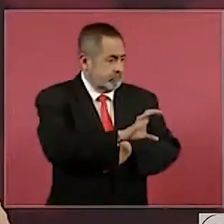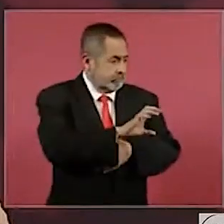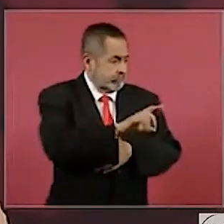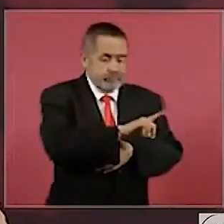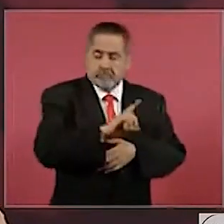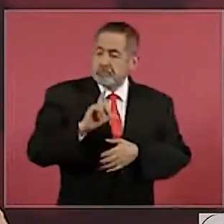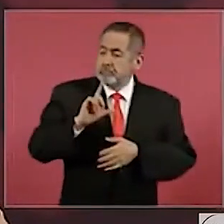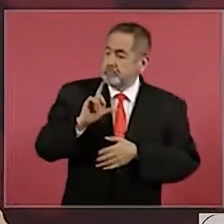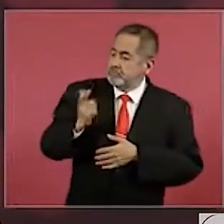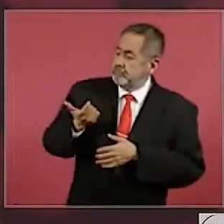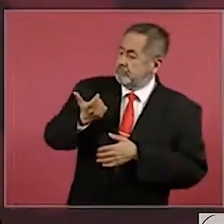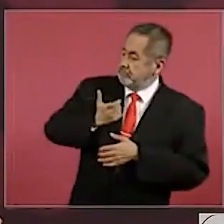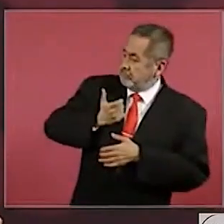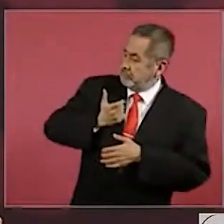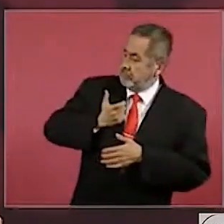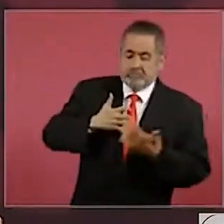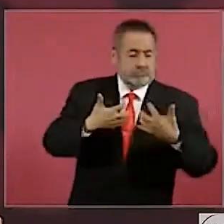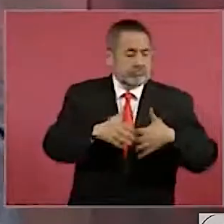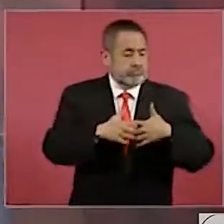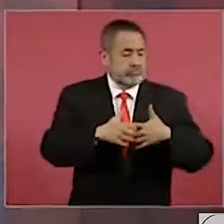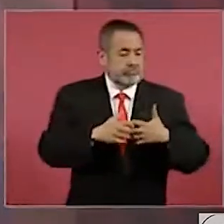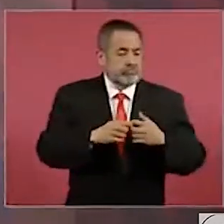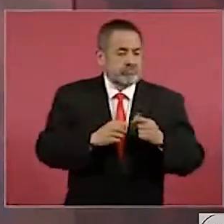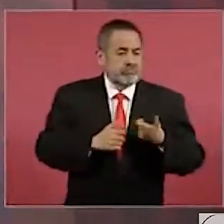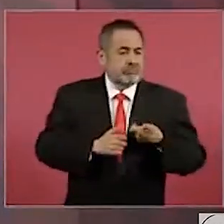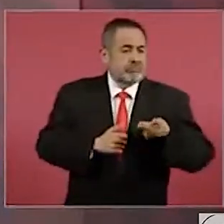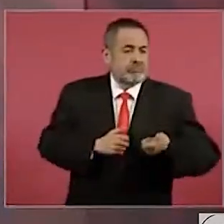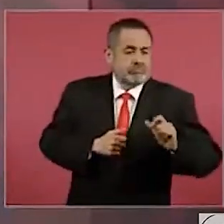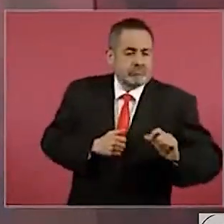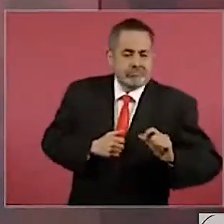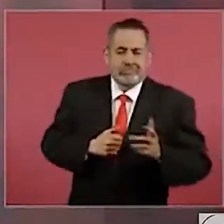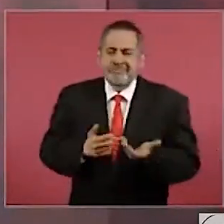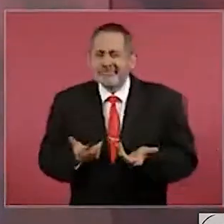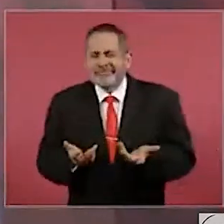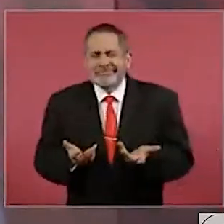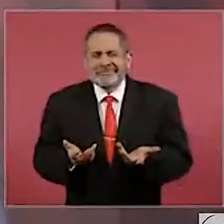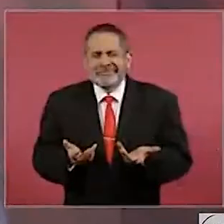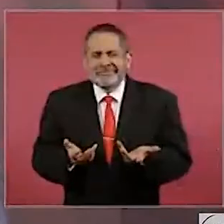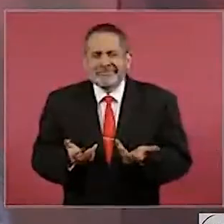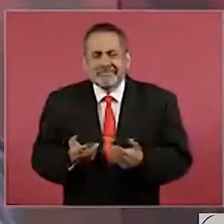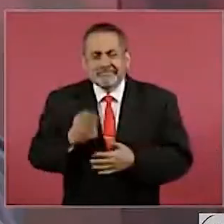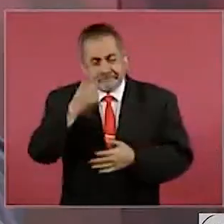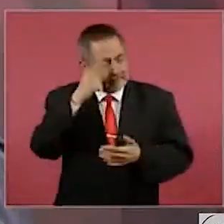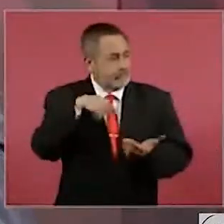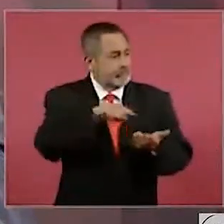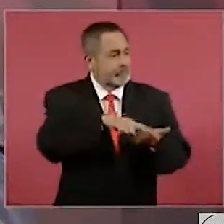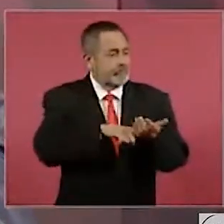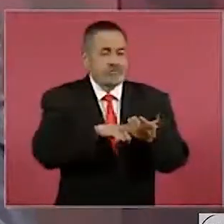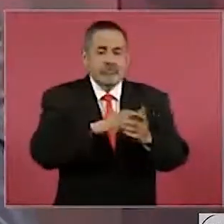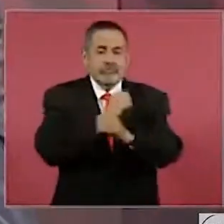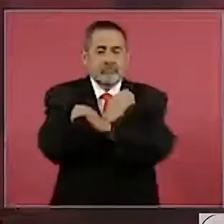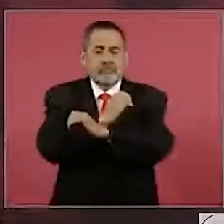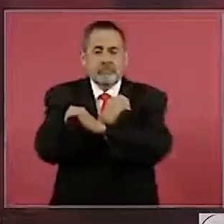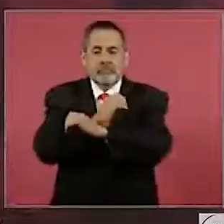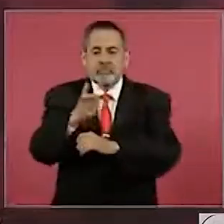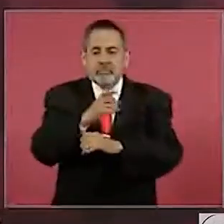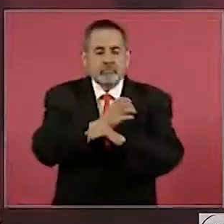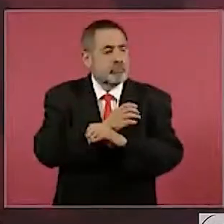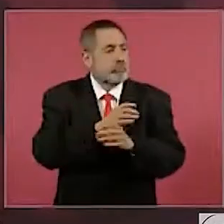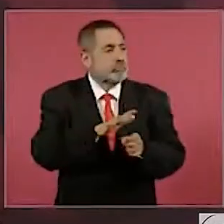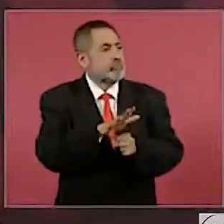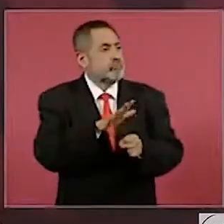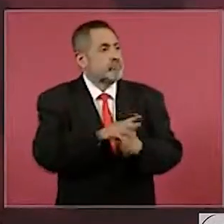subsidio a estas empresas particulares para que los oxos tengan